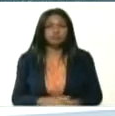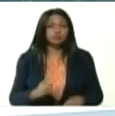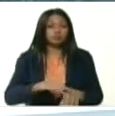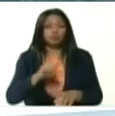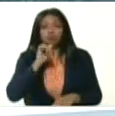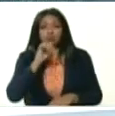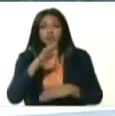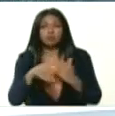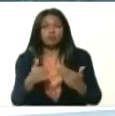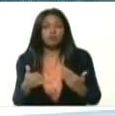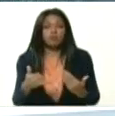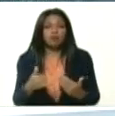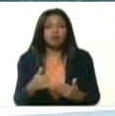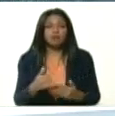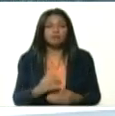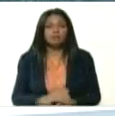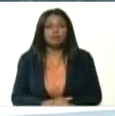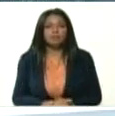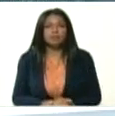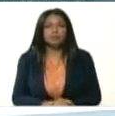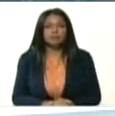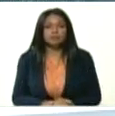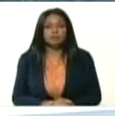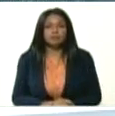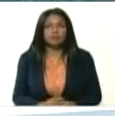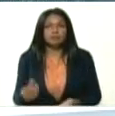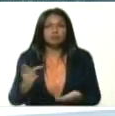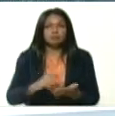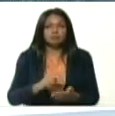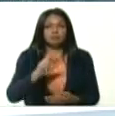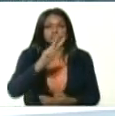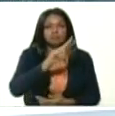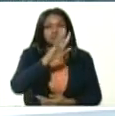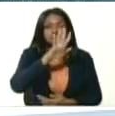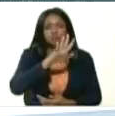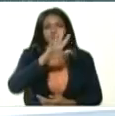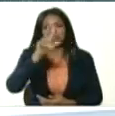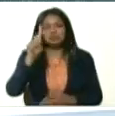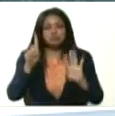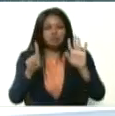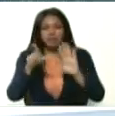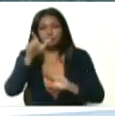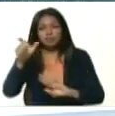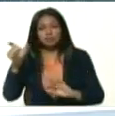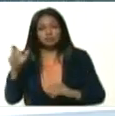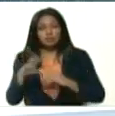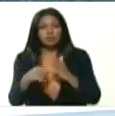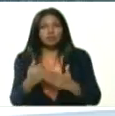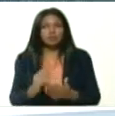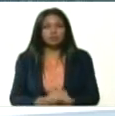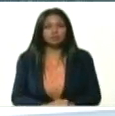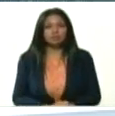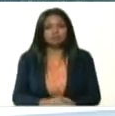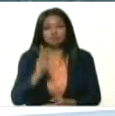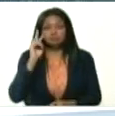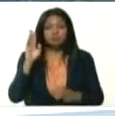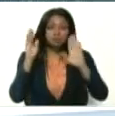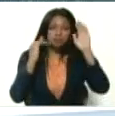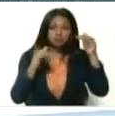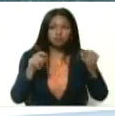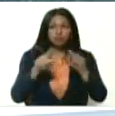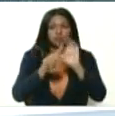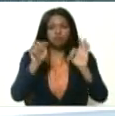informa el CEO que el día de hoy han ingresado 356 personas, están siendo atendidos.